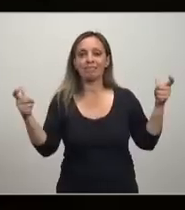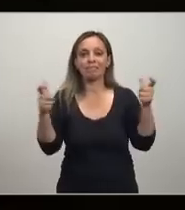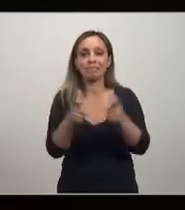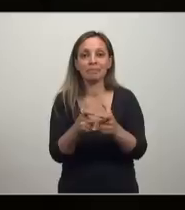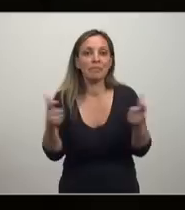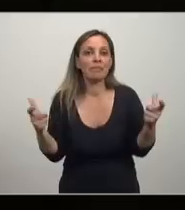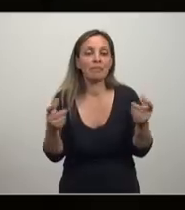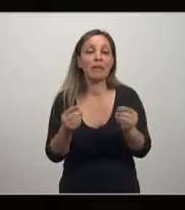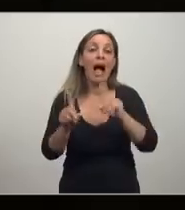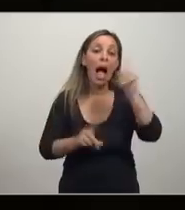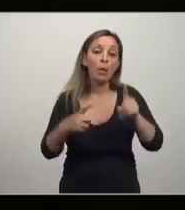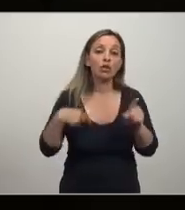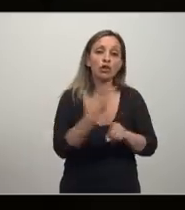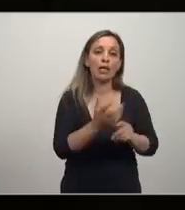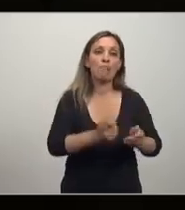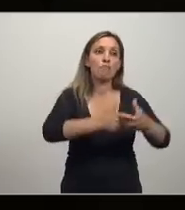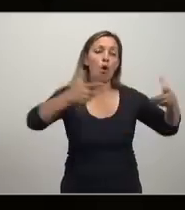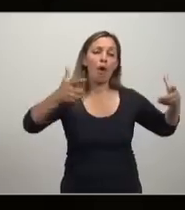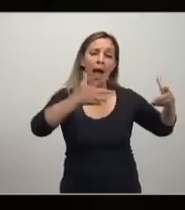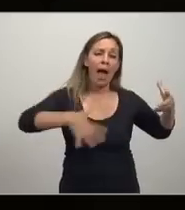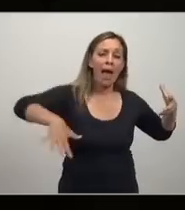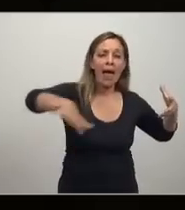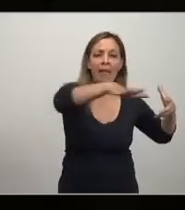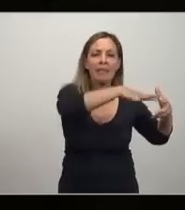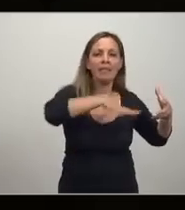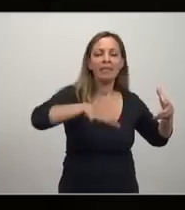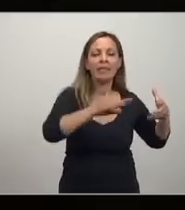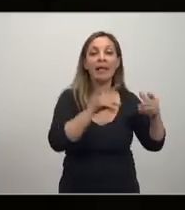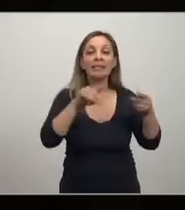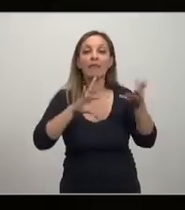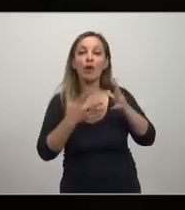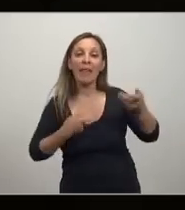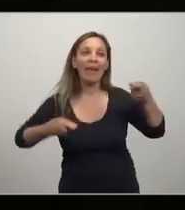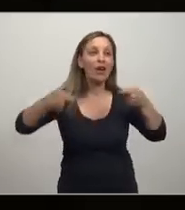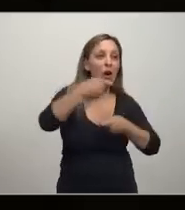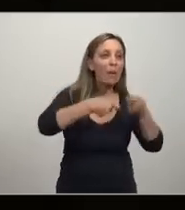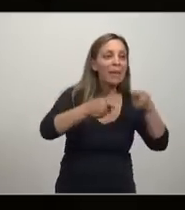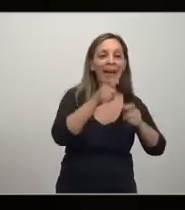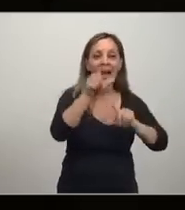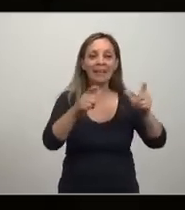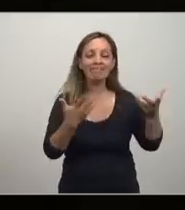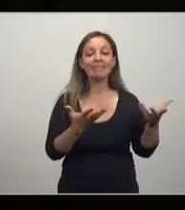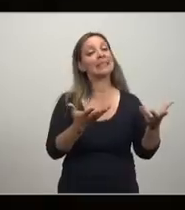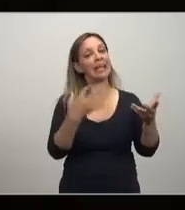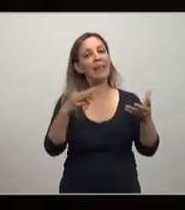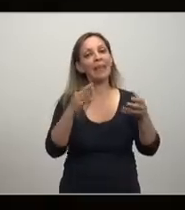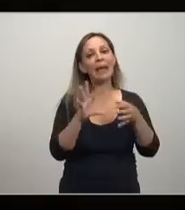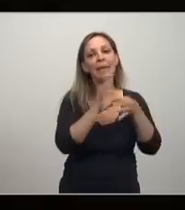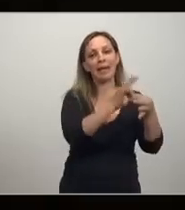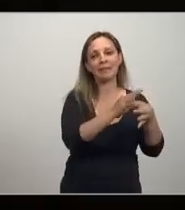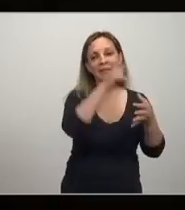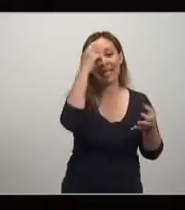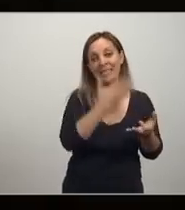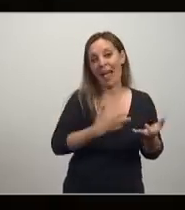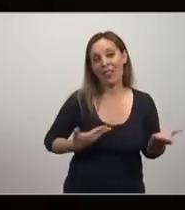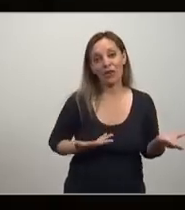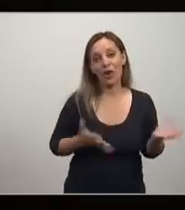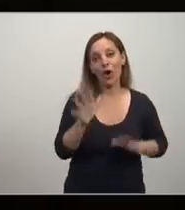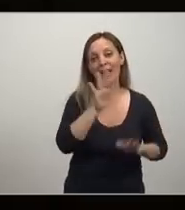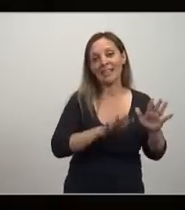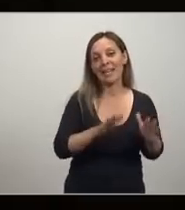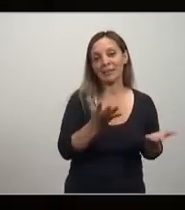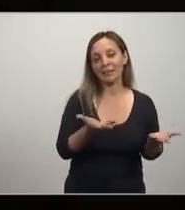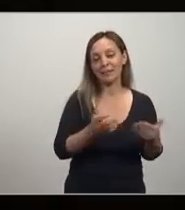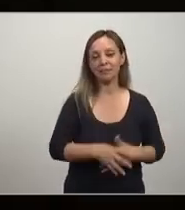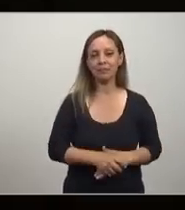muy grandes comunidades muy grandes esa acción colectiva debe ser institucionalizada y eso se llama Estado la importancia